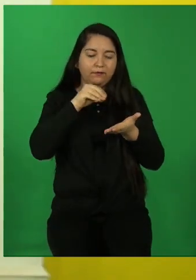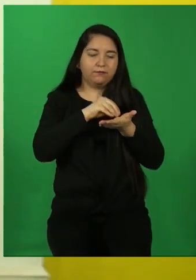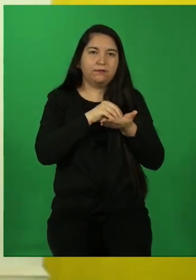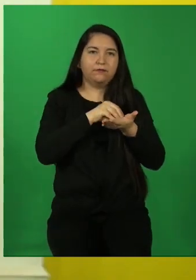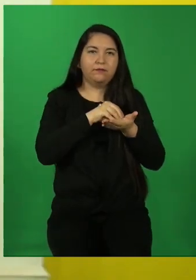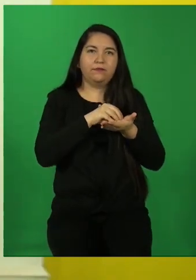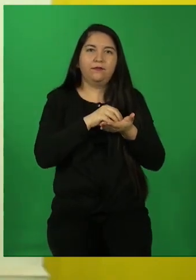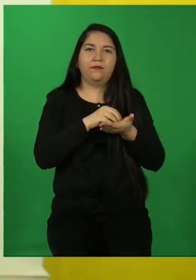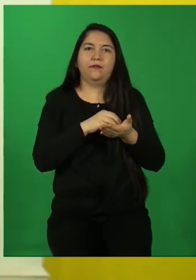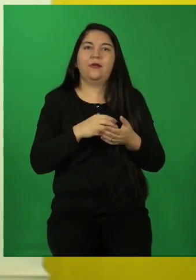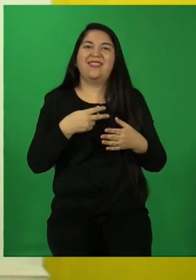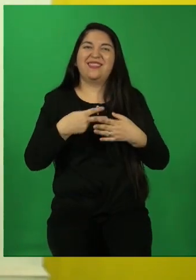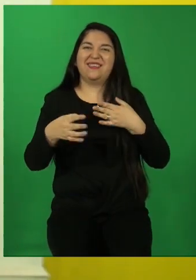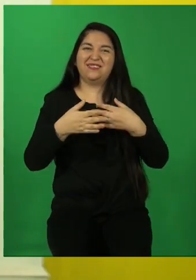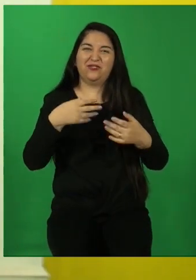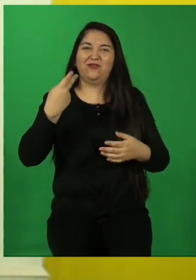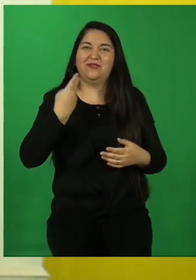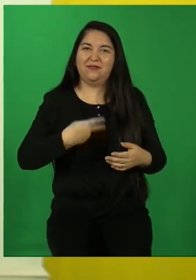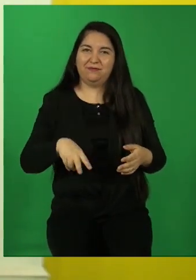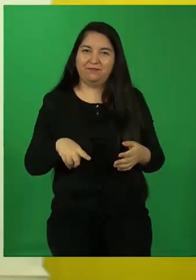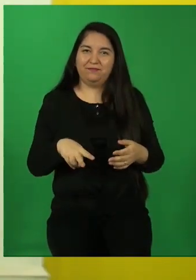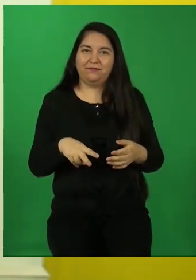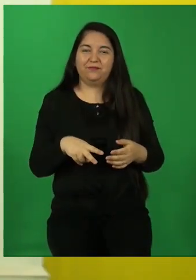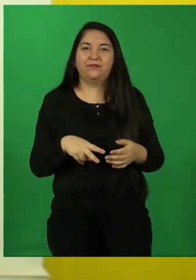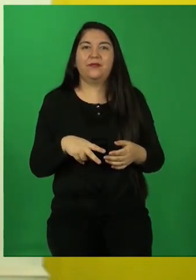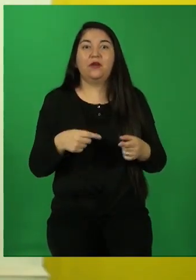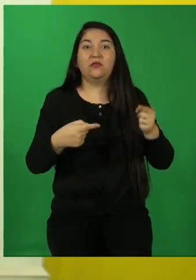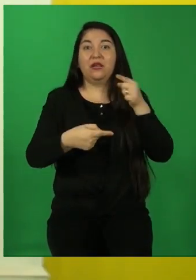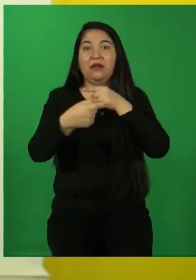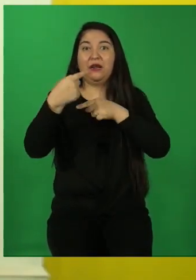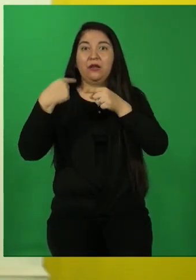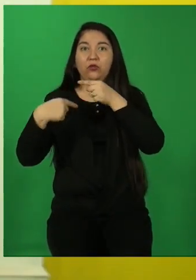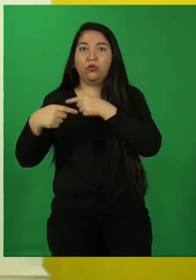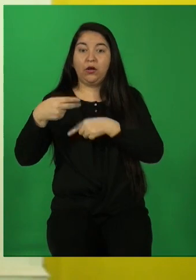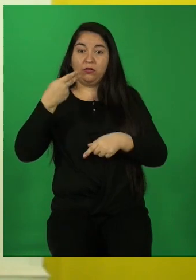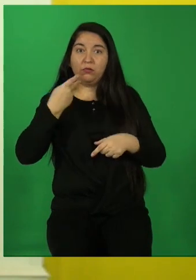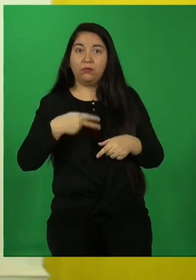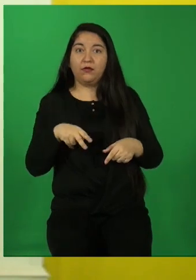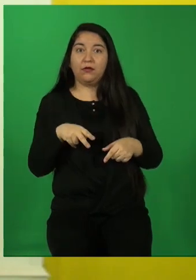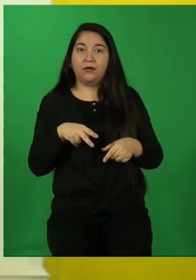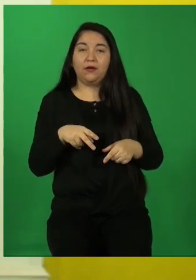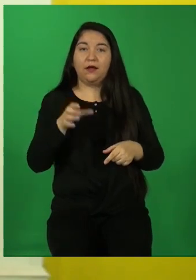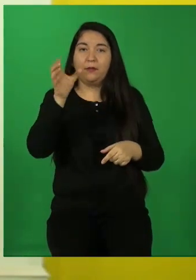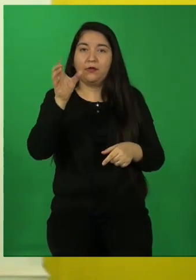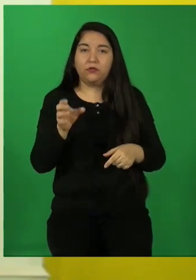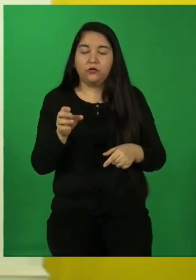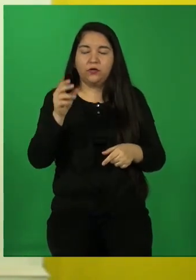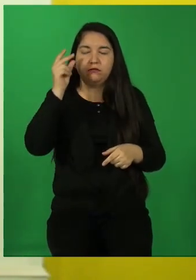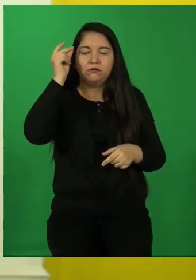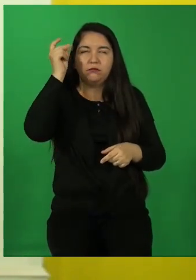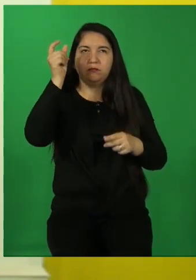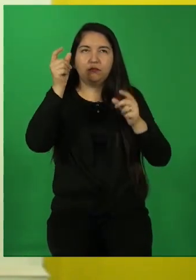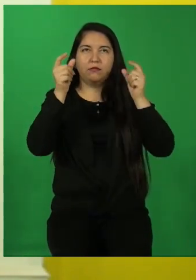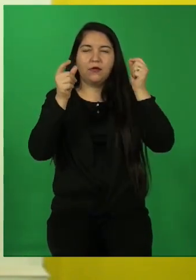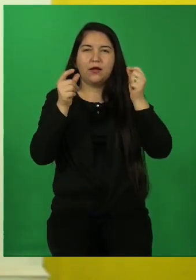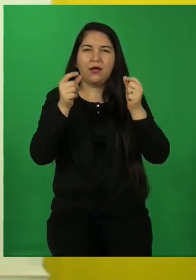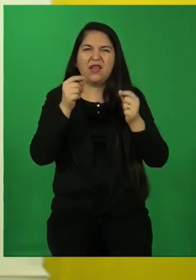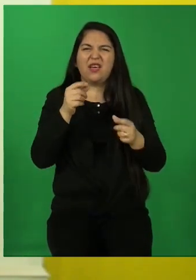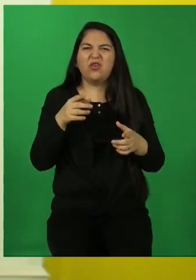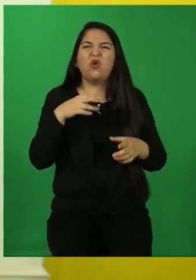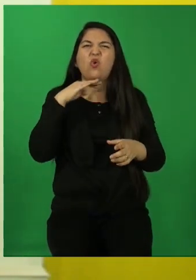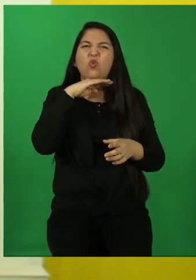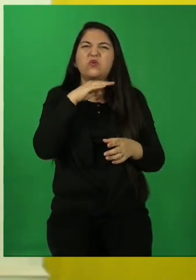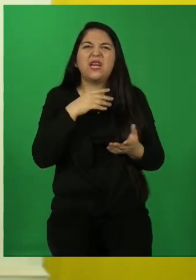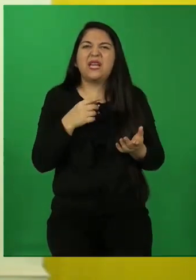quieran. Y al hacer las historias como ellos quieran, este autor tiene tópicos literarios.